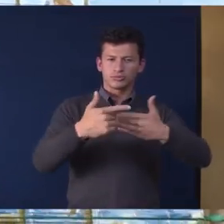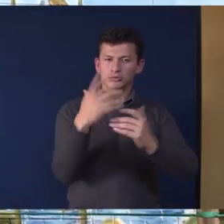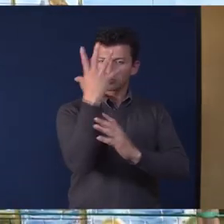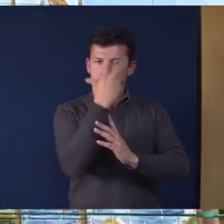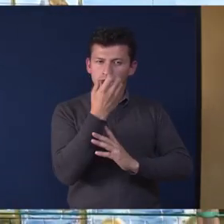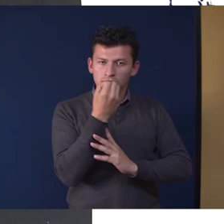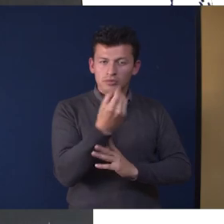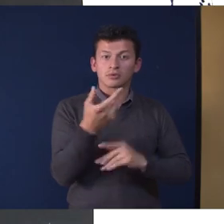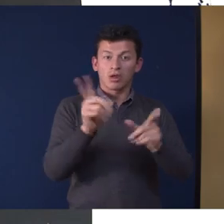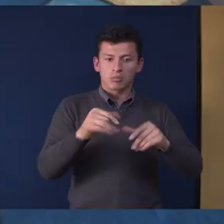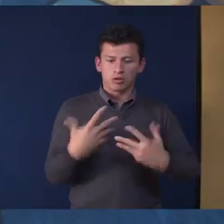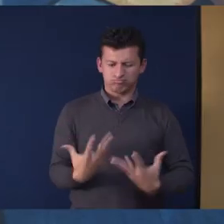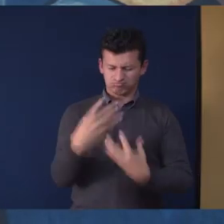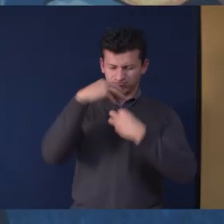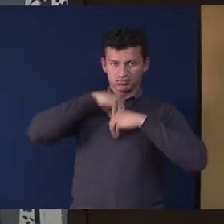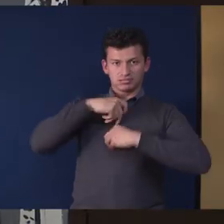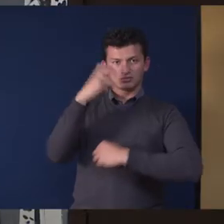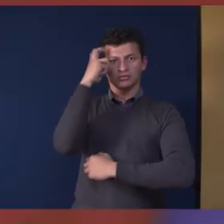conocimiento.